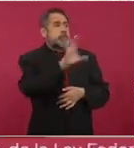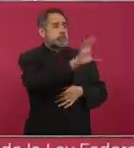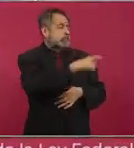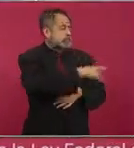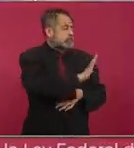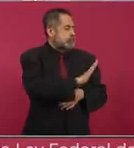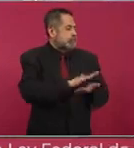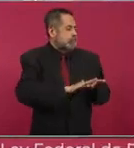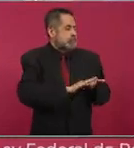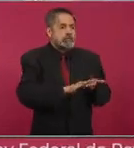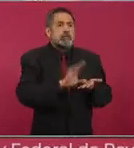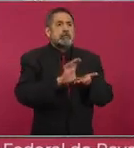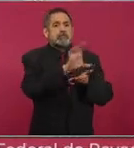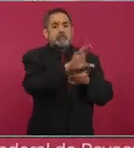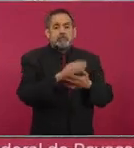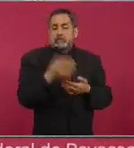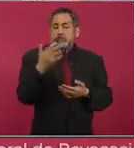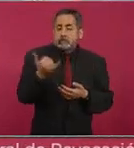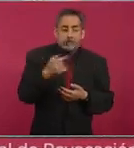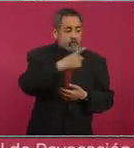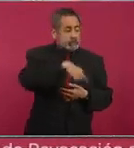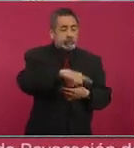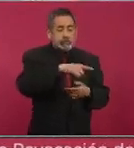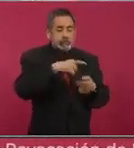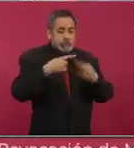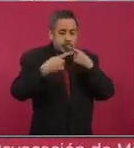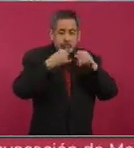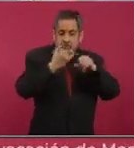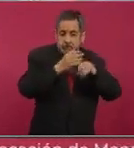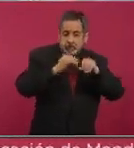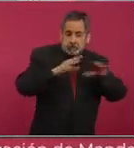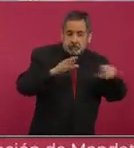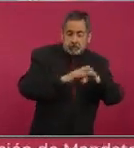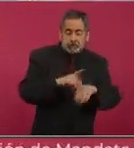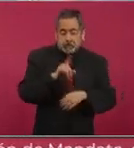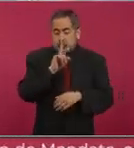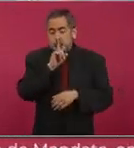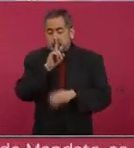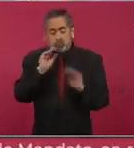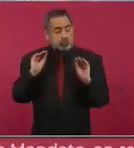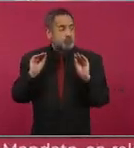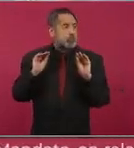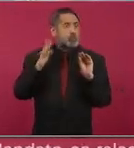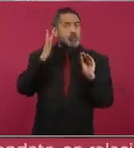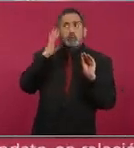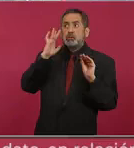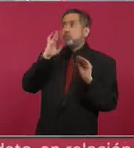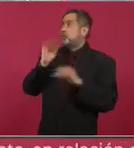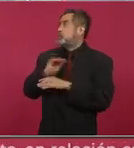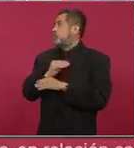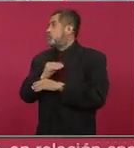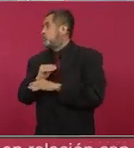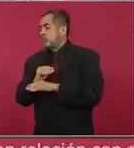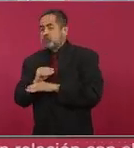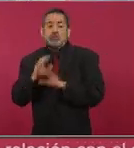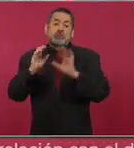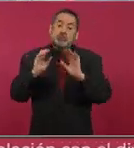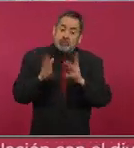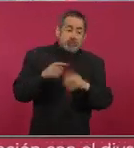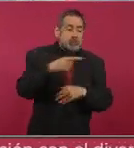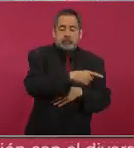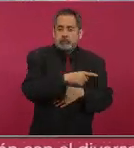medios de información guardaron silencio o aplaudieron